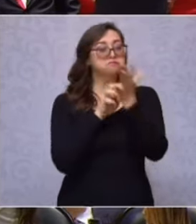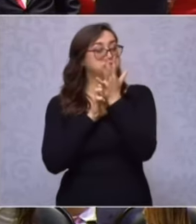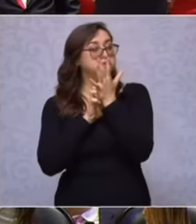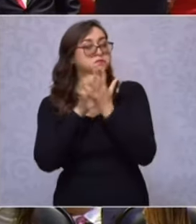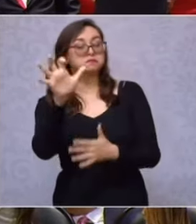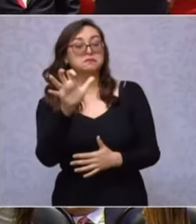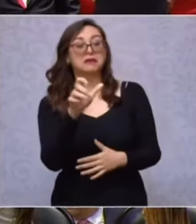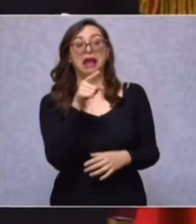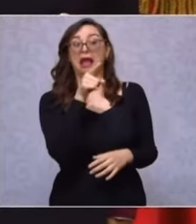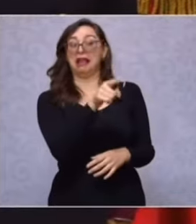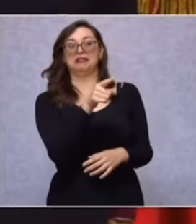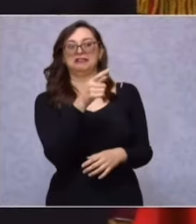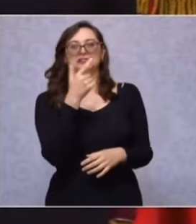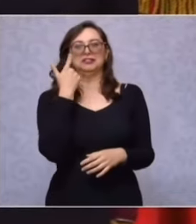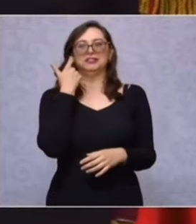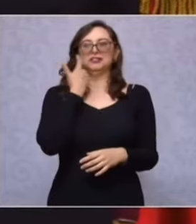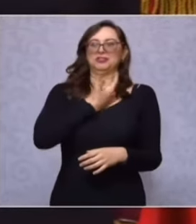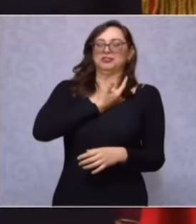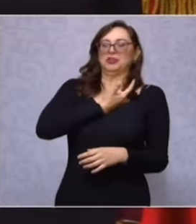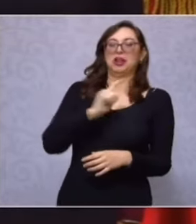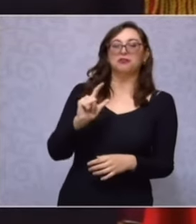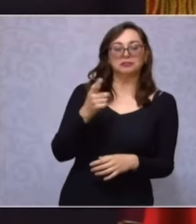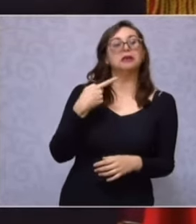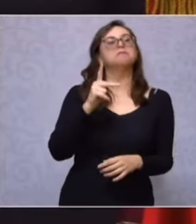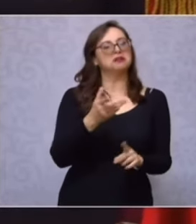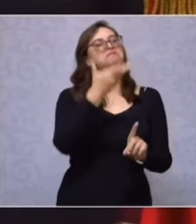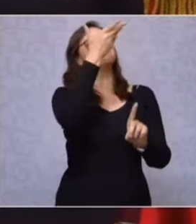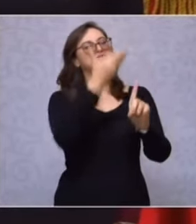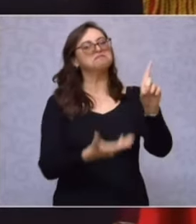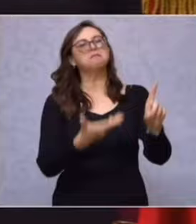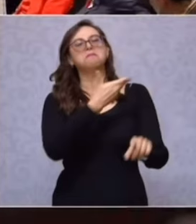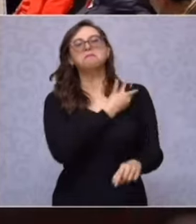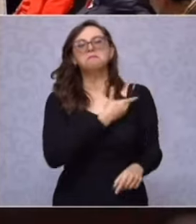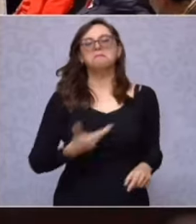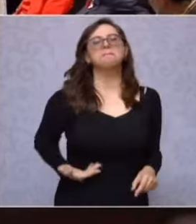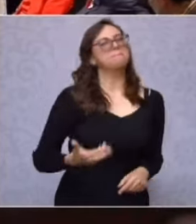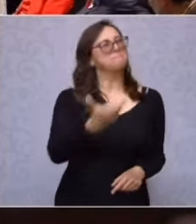que se lo digan, el mejor presidente de México.